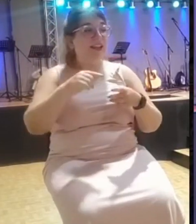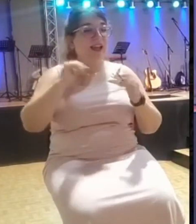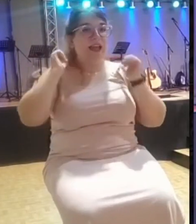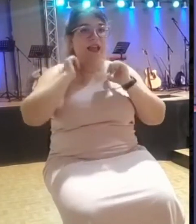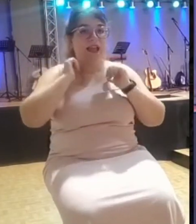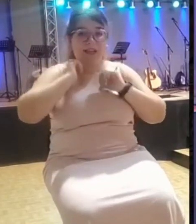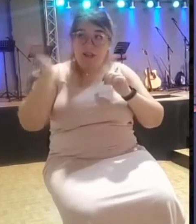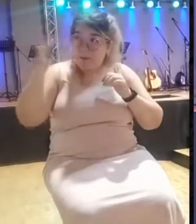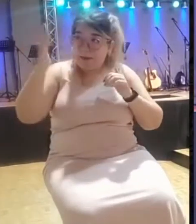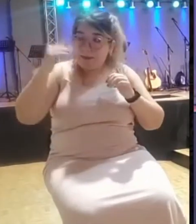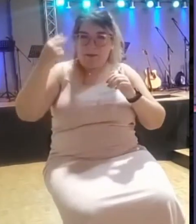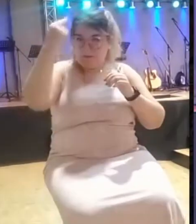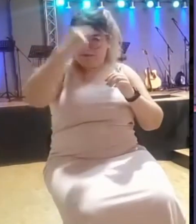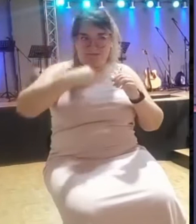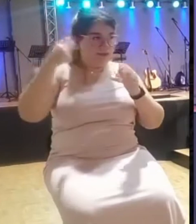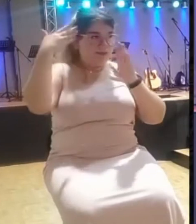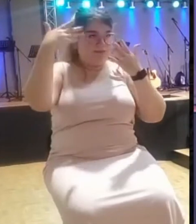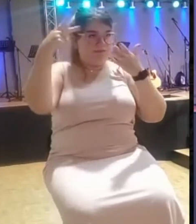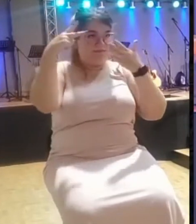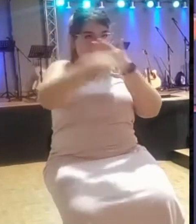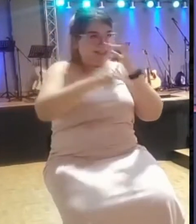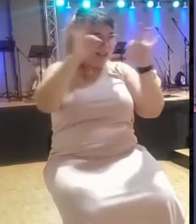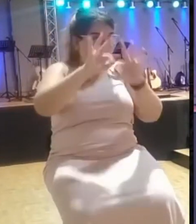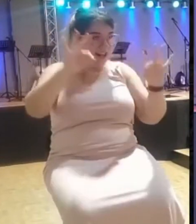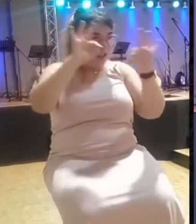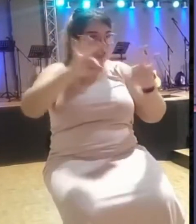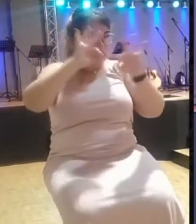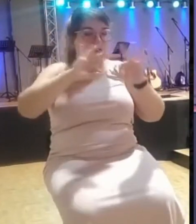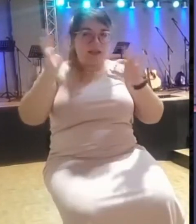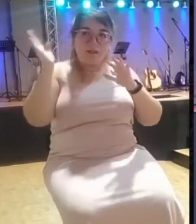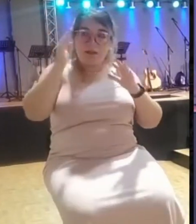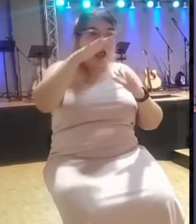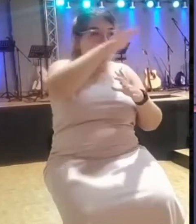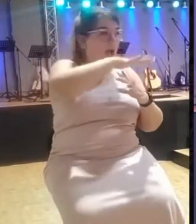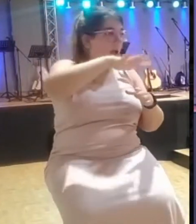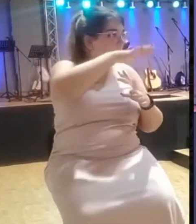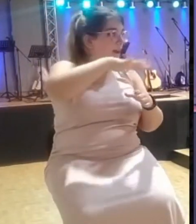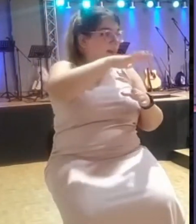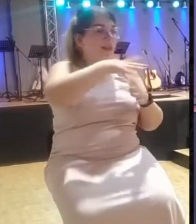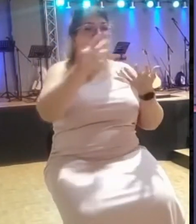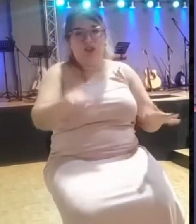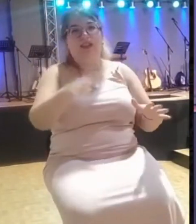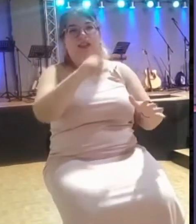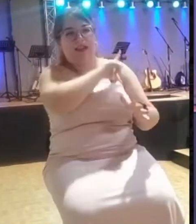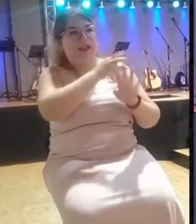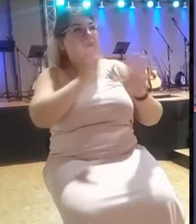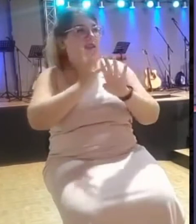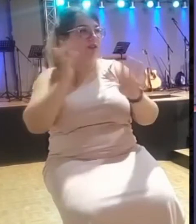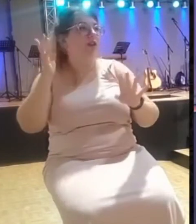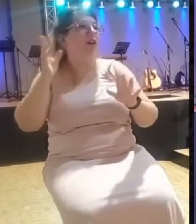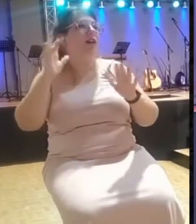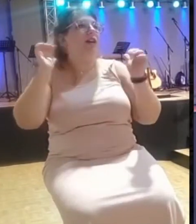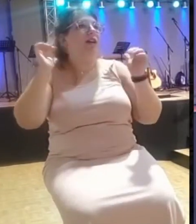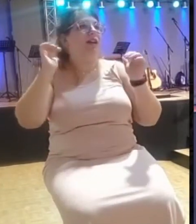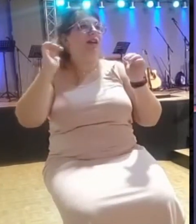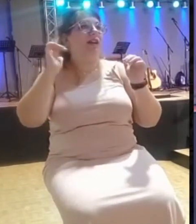Samaria. Ahora, claro, al centro de Samaria el ejército de Israel rodeó y entonces fue el rey y le dijo, ¿qué hago, padre mío?